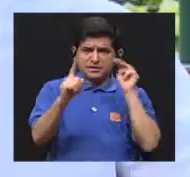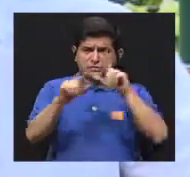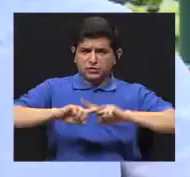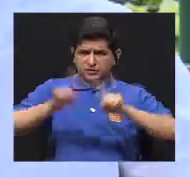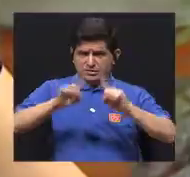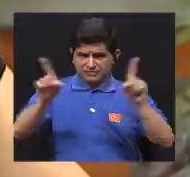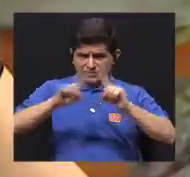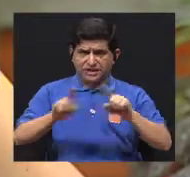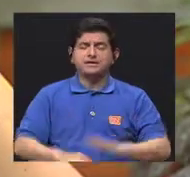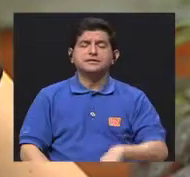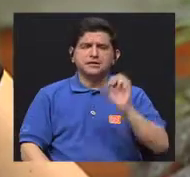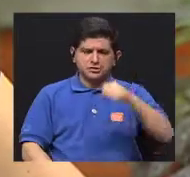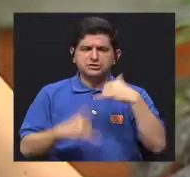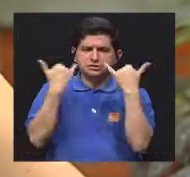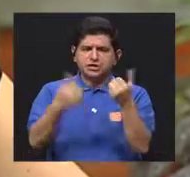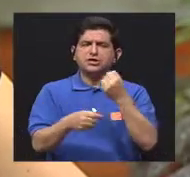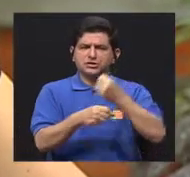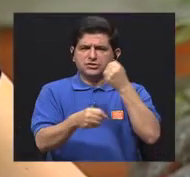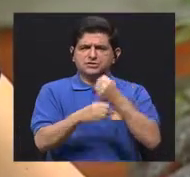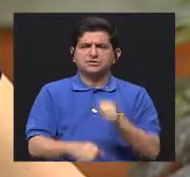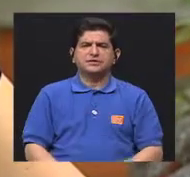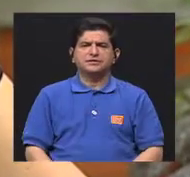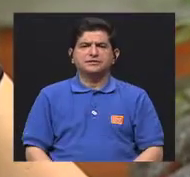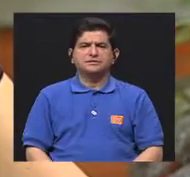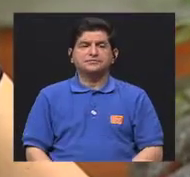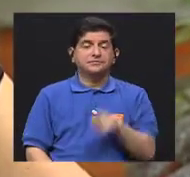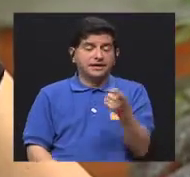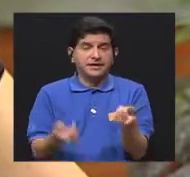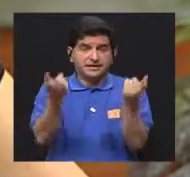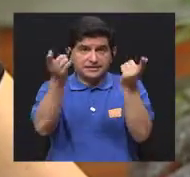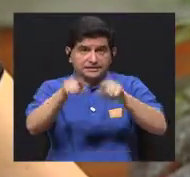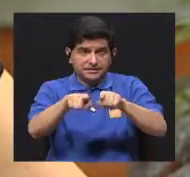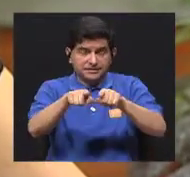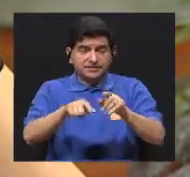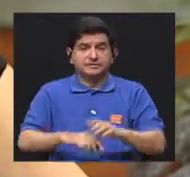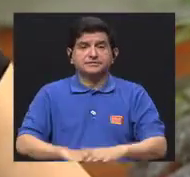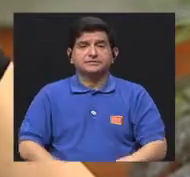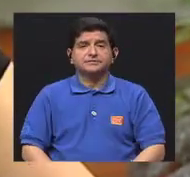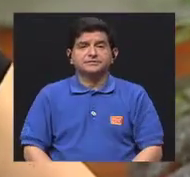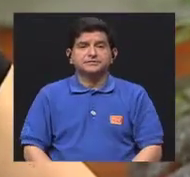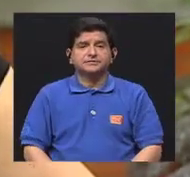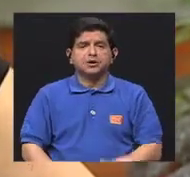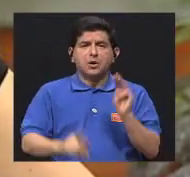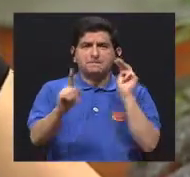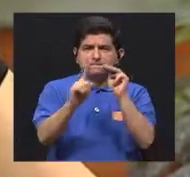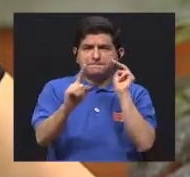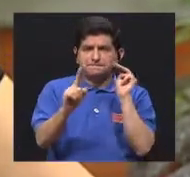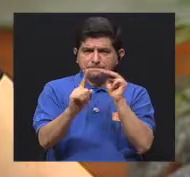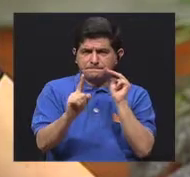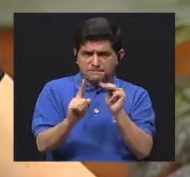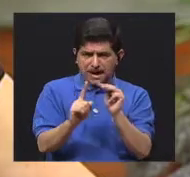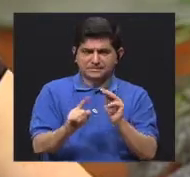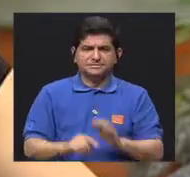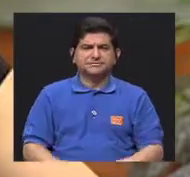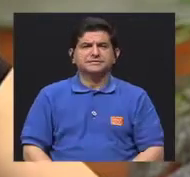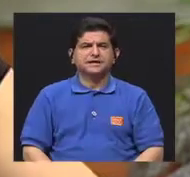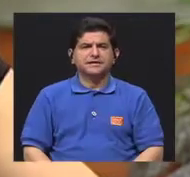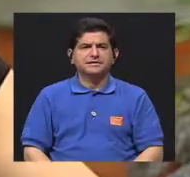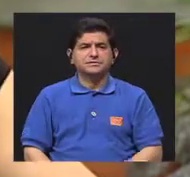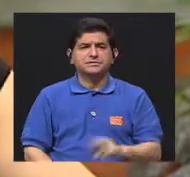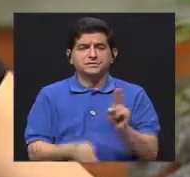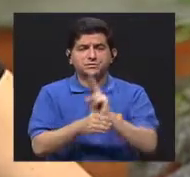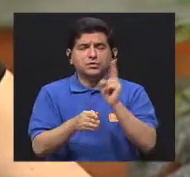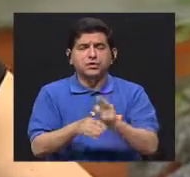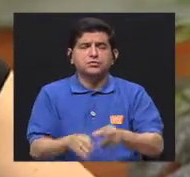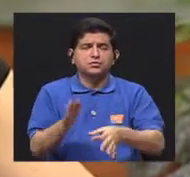manera. Exactamente, eso es lo que se ha trabajado. Hay un banco, digamos, de metas, por ejemplo, el